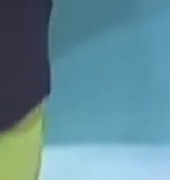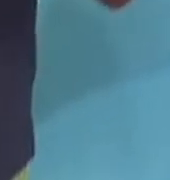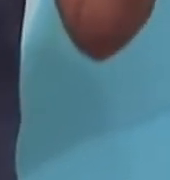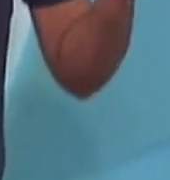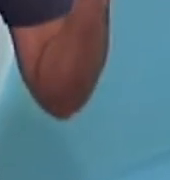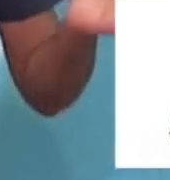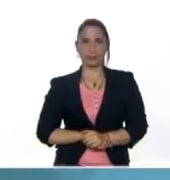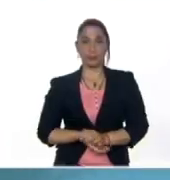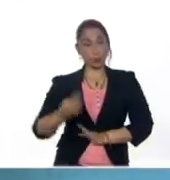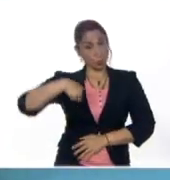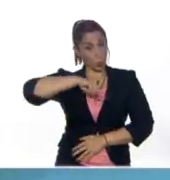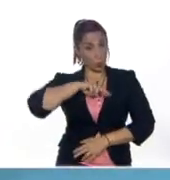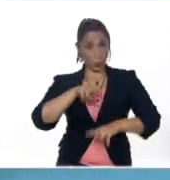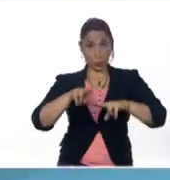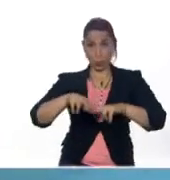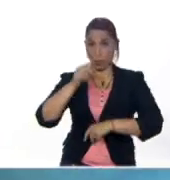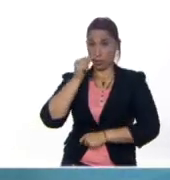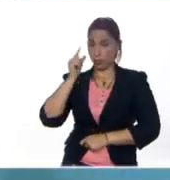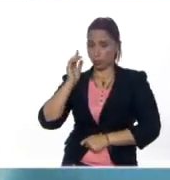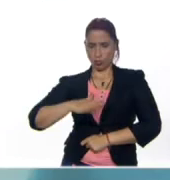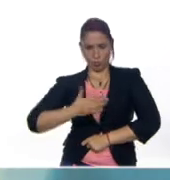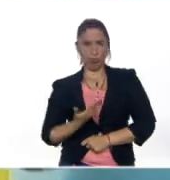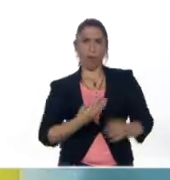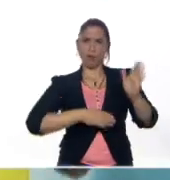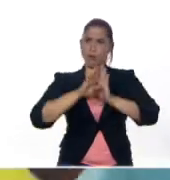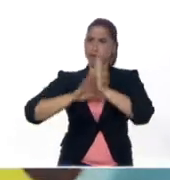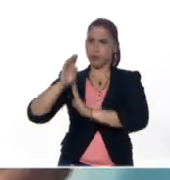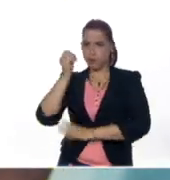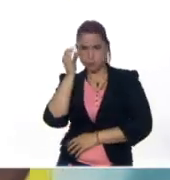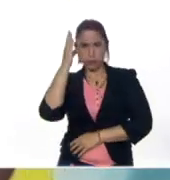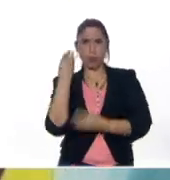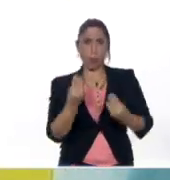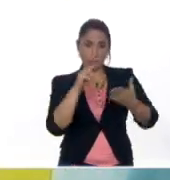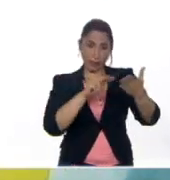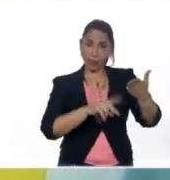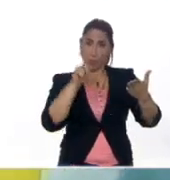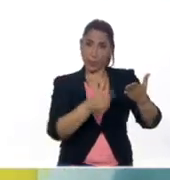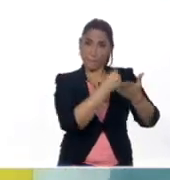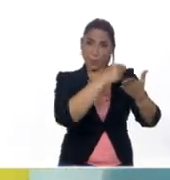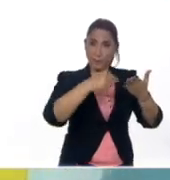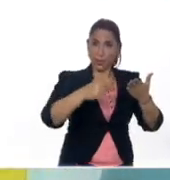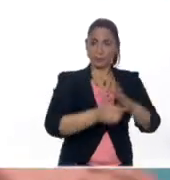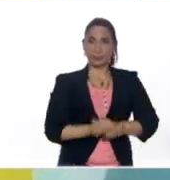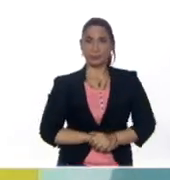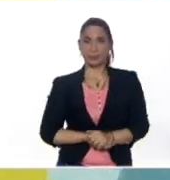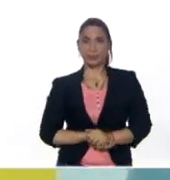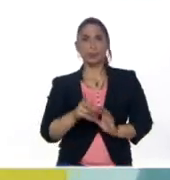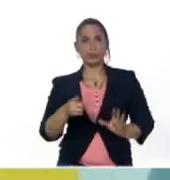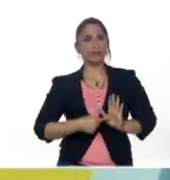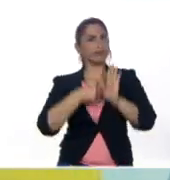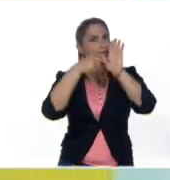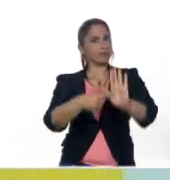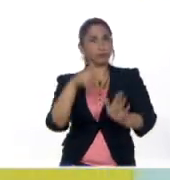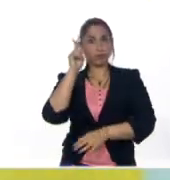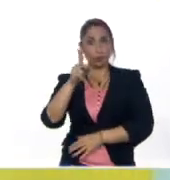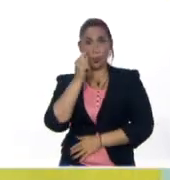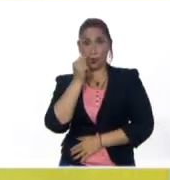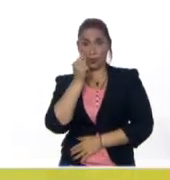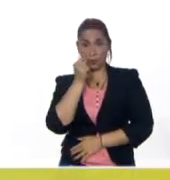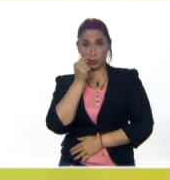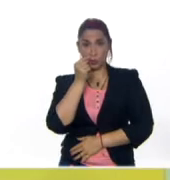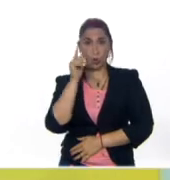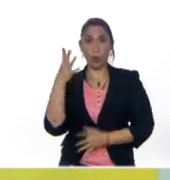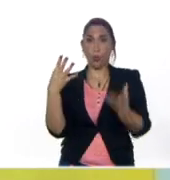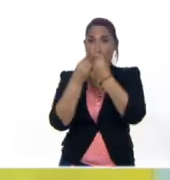Nuestros niños y niñas pueden desarrollar sus capacidades como lectores, pero también como escritores, y eso lo demostró el profesor Edinson